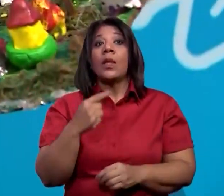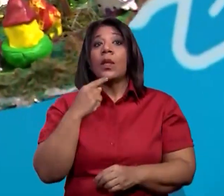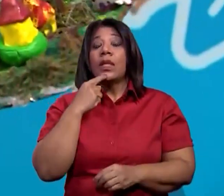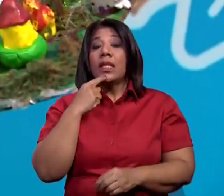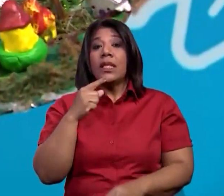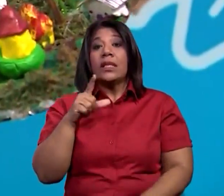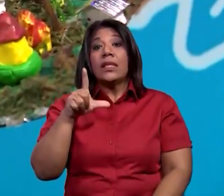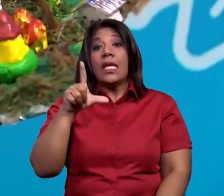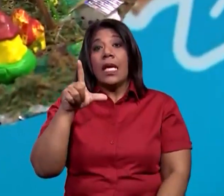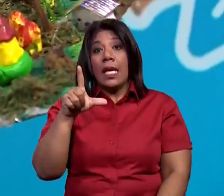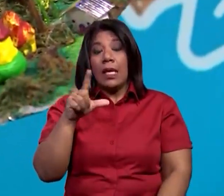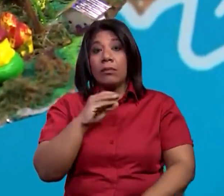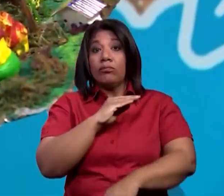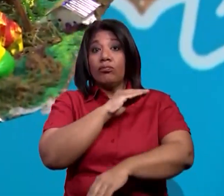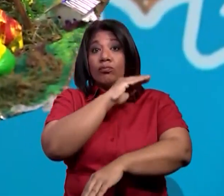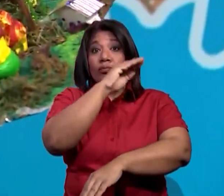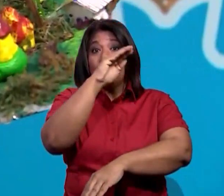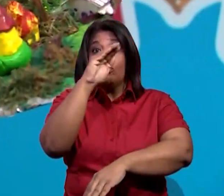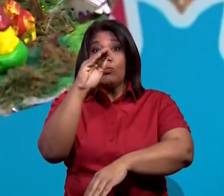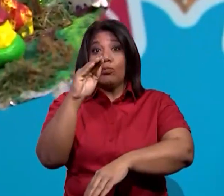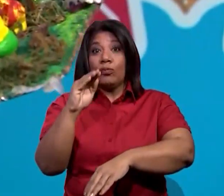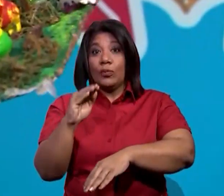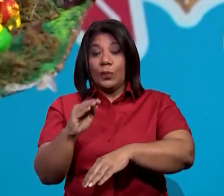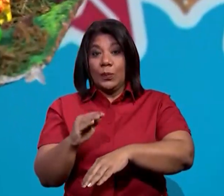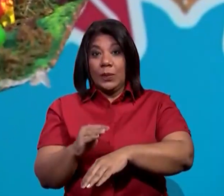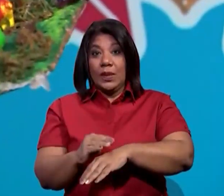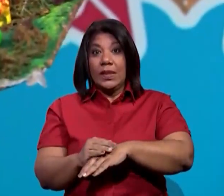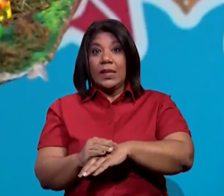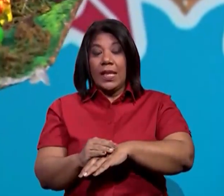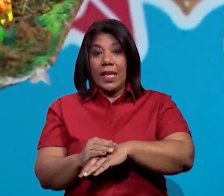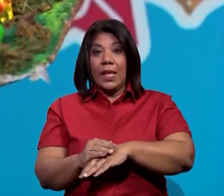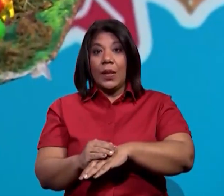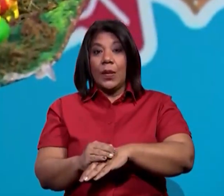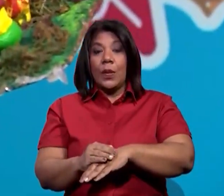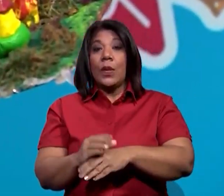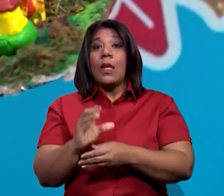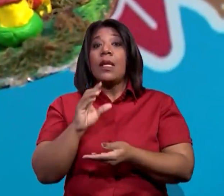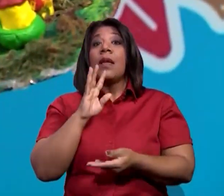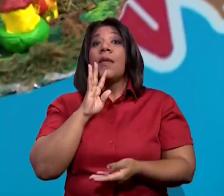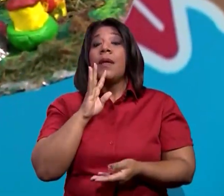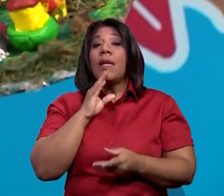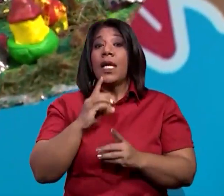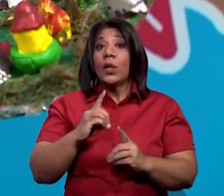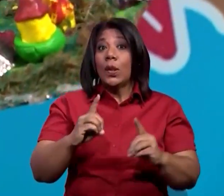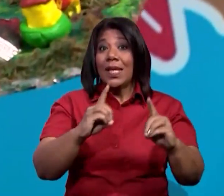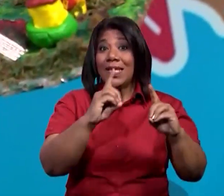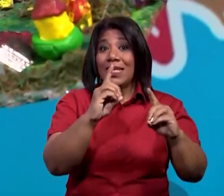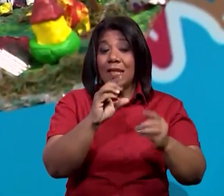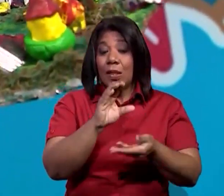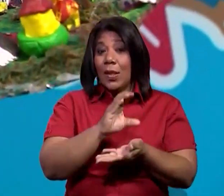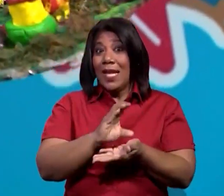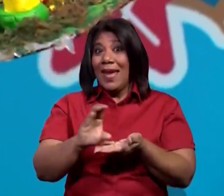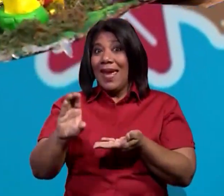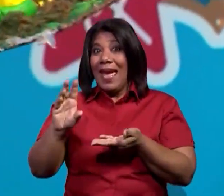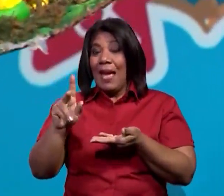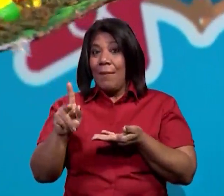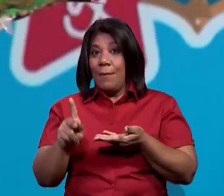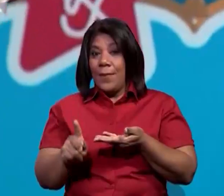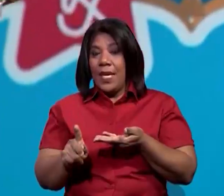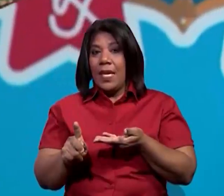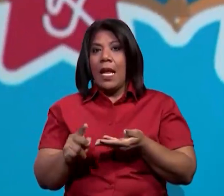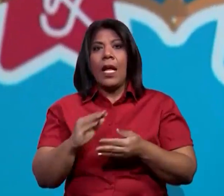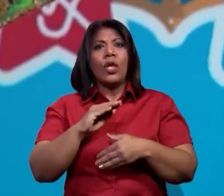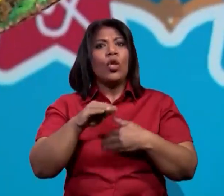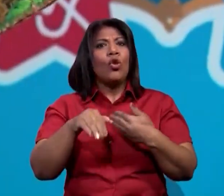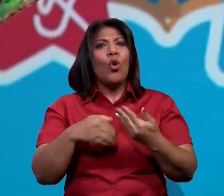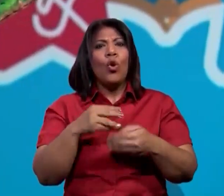el cerro, si lo hablamos, quedamos hablando del distrito de Capira y en Lídice, tenemos el